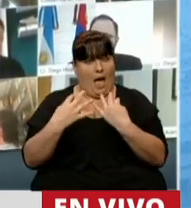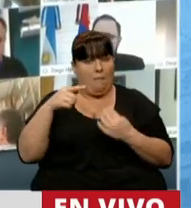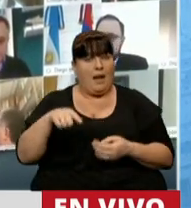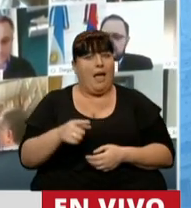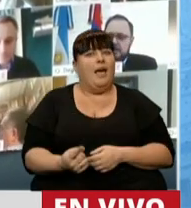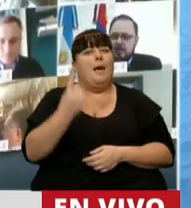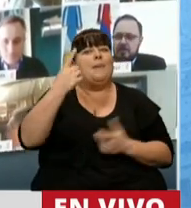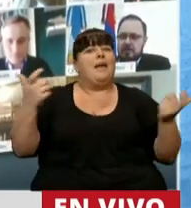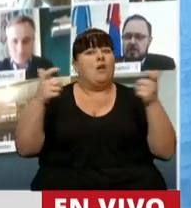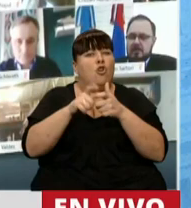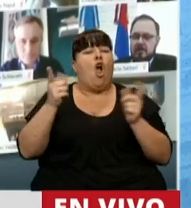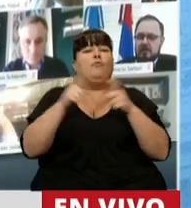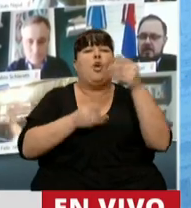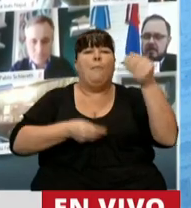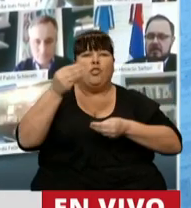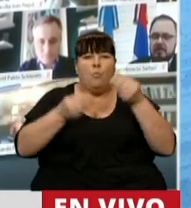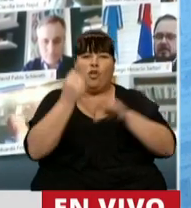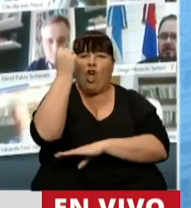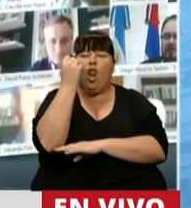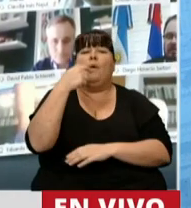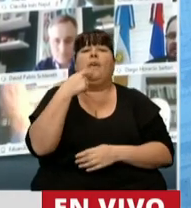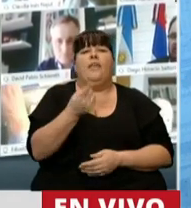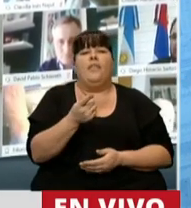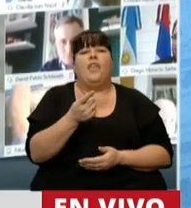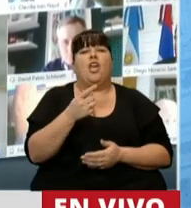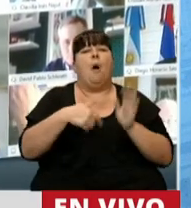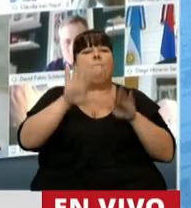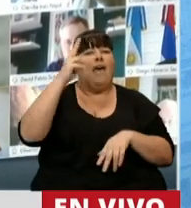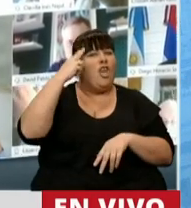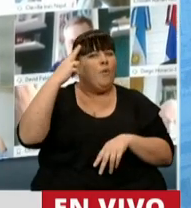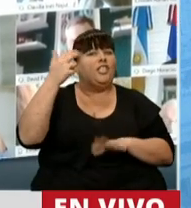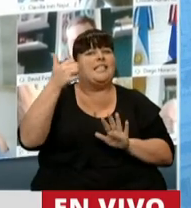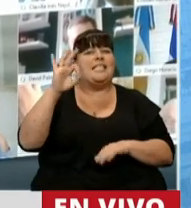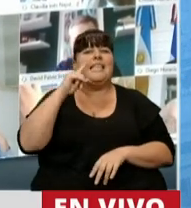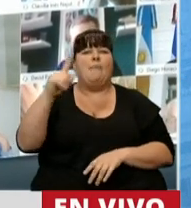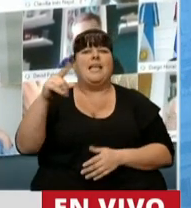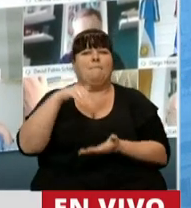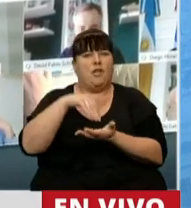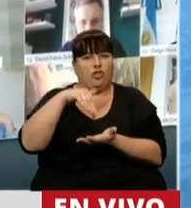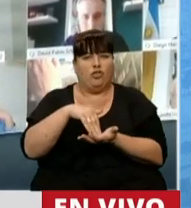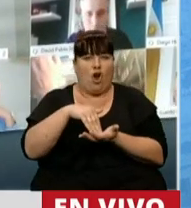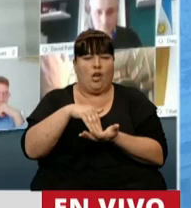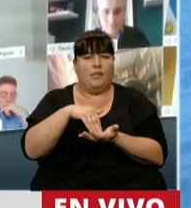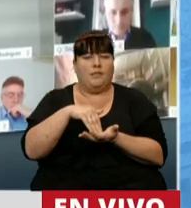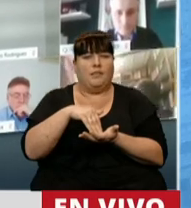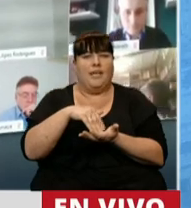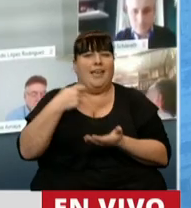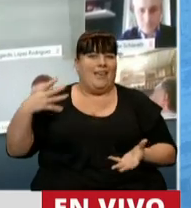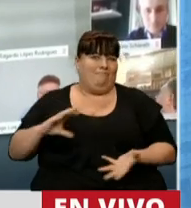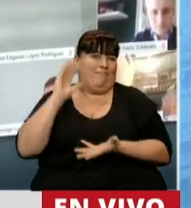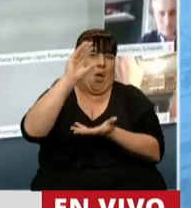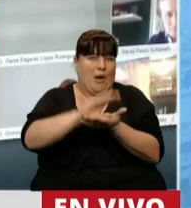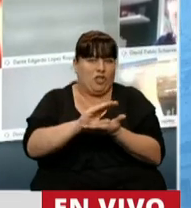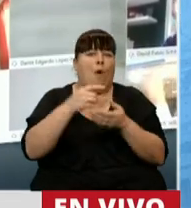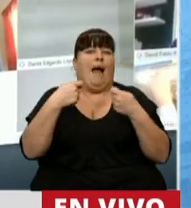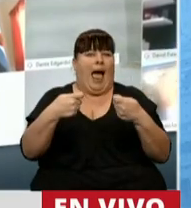en la primera reunión de la Comisión de Presupuestos y Hacienda, dijo que eran más de 960.000 millones de inversión